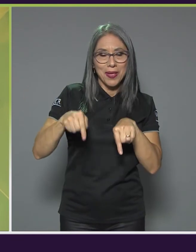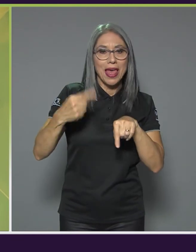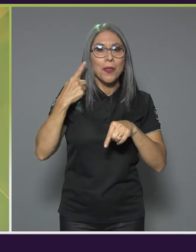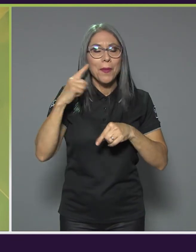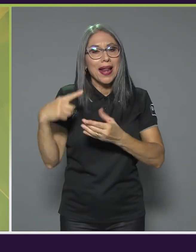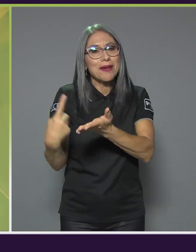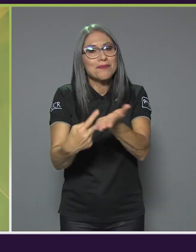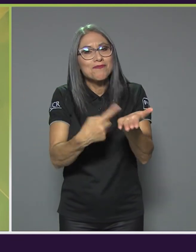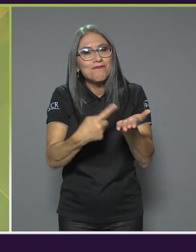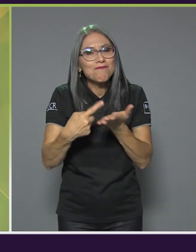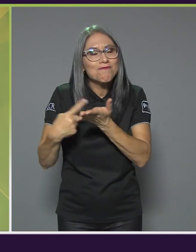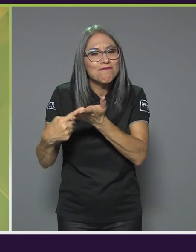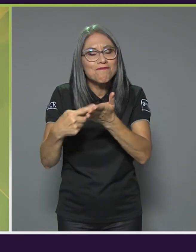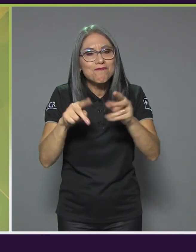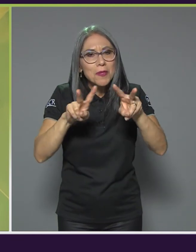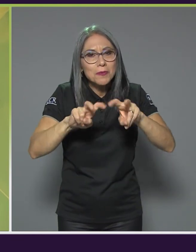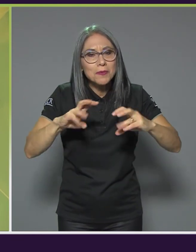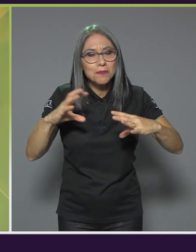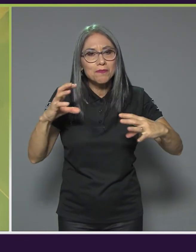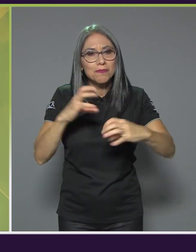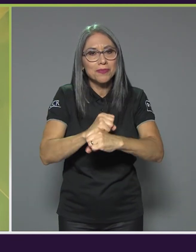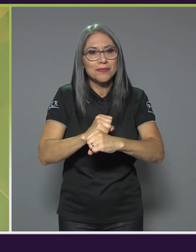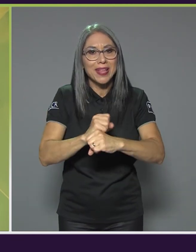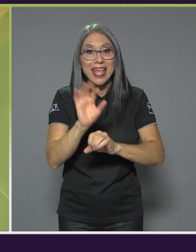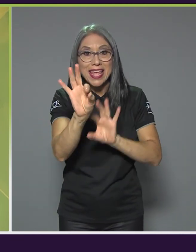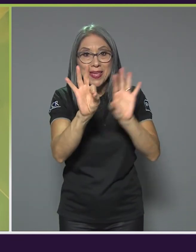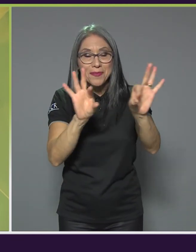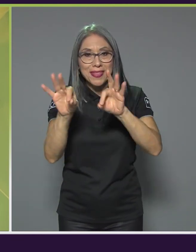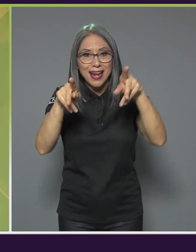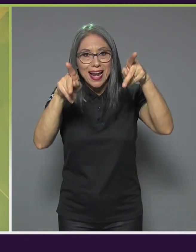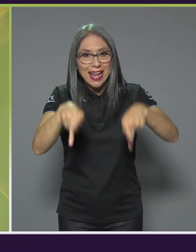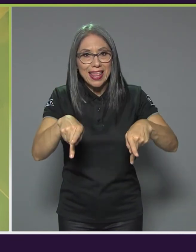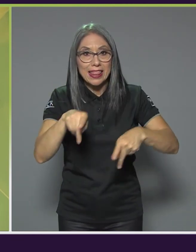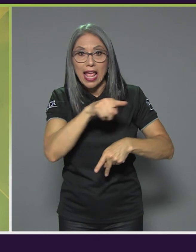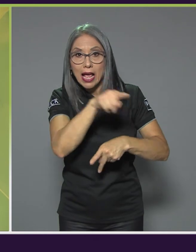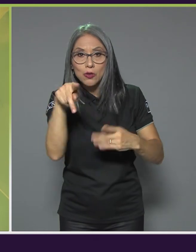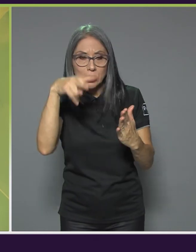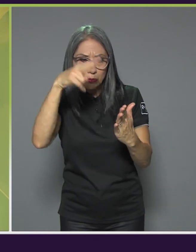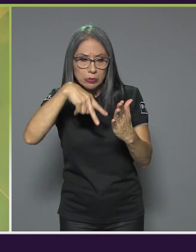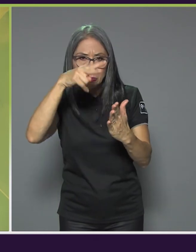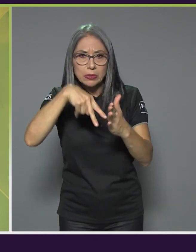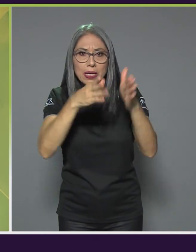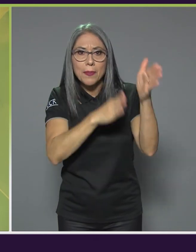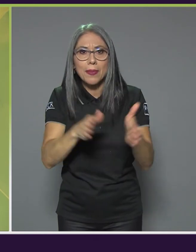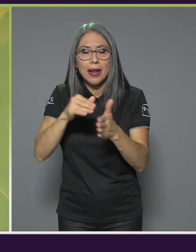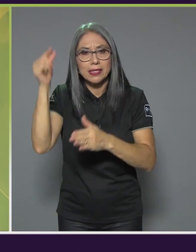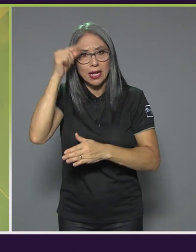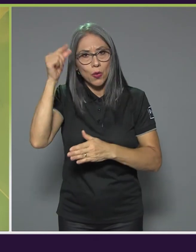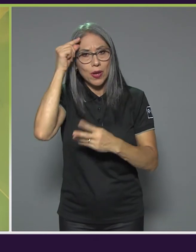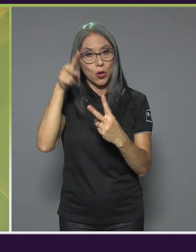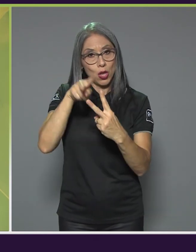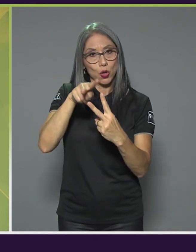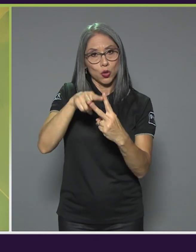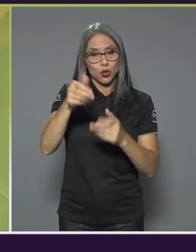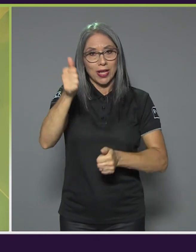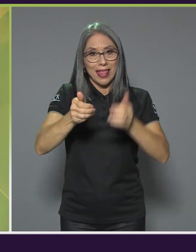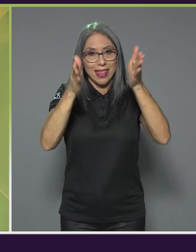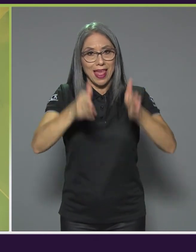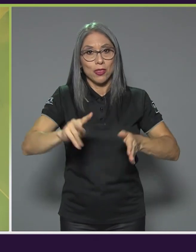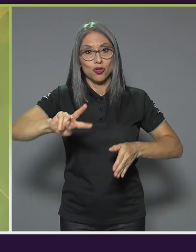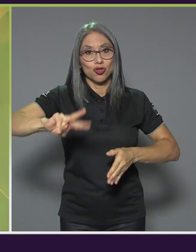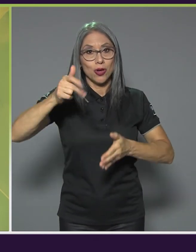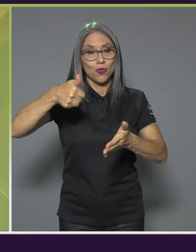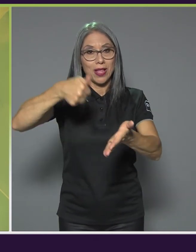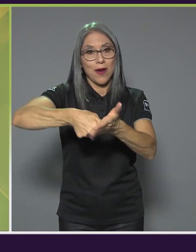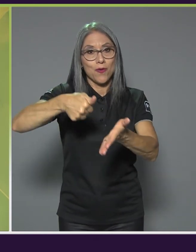breve análisis, invitar a la gente a que revise los planes de gobierno de los dos candidatos para la segunda ronda de elección